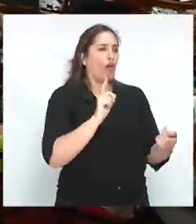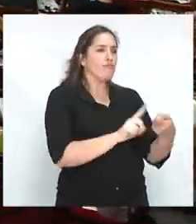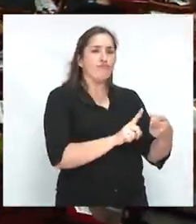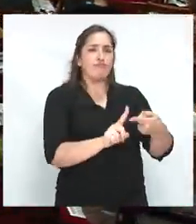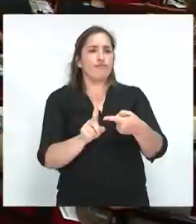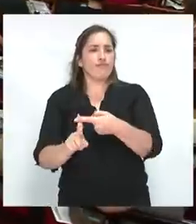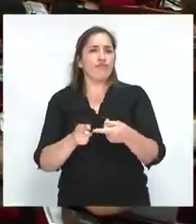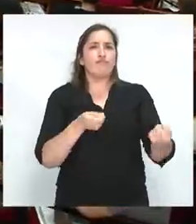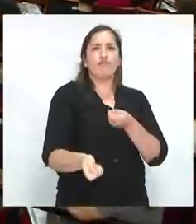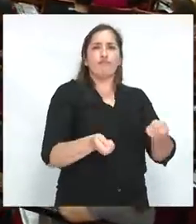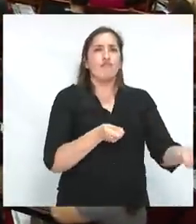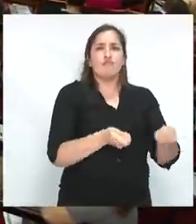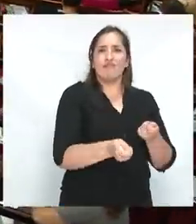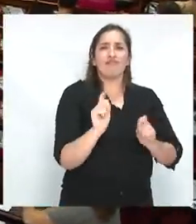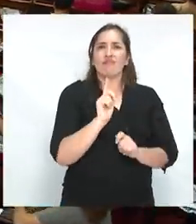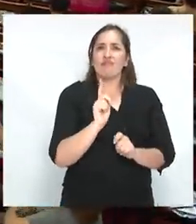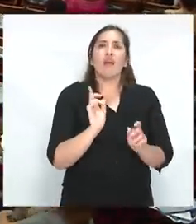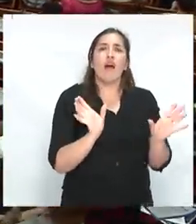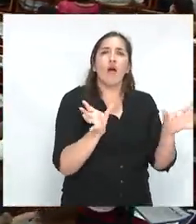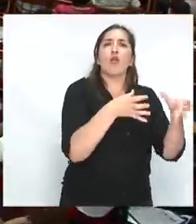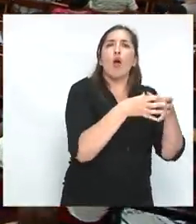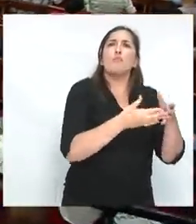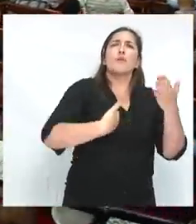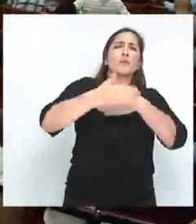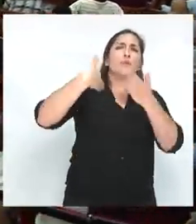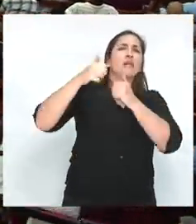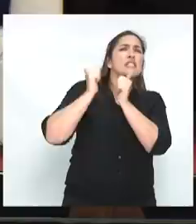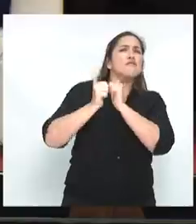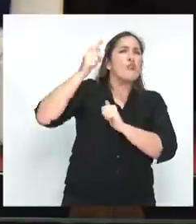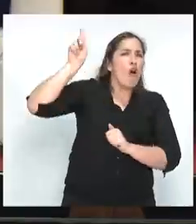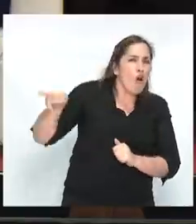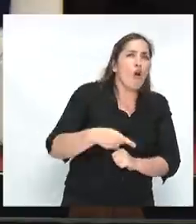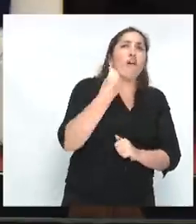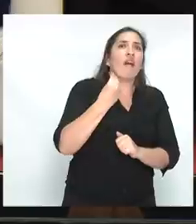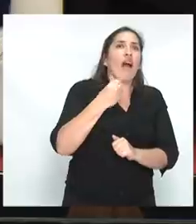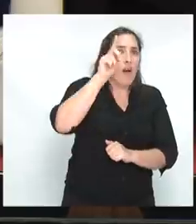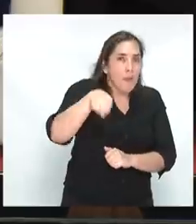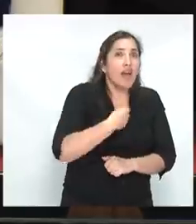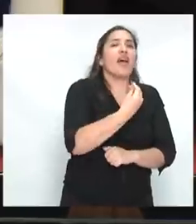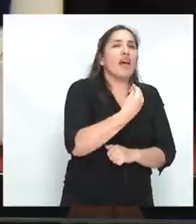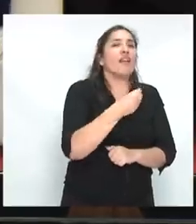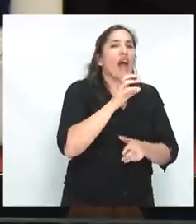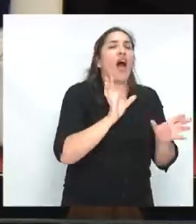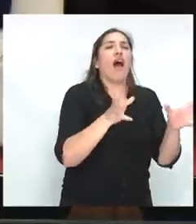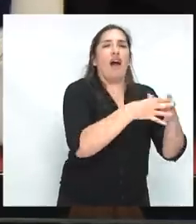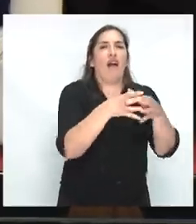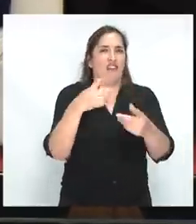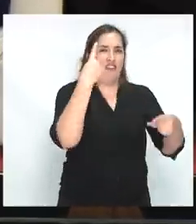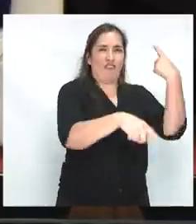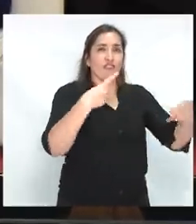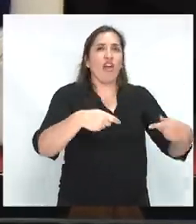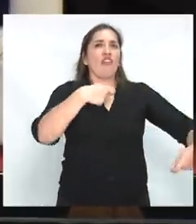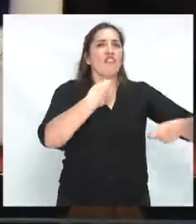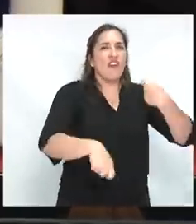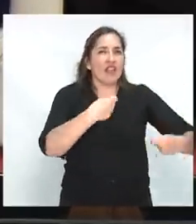Las transformaciones y los bloques históricos son construcciones plurales, contingentes y